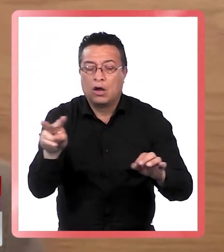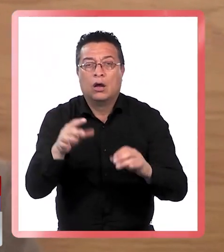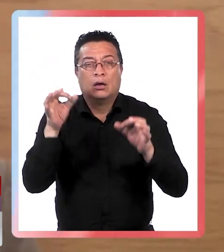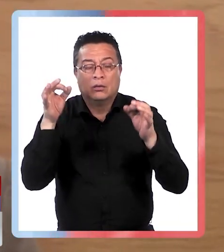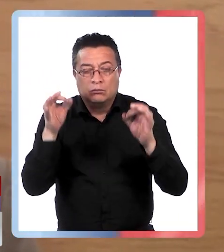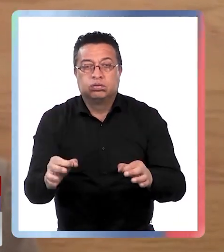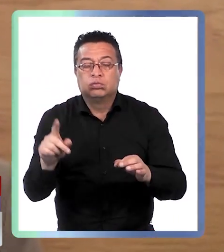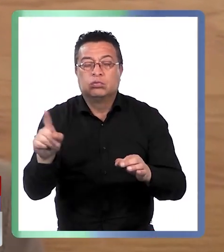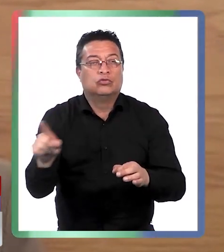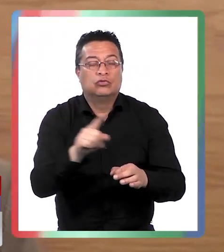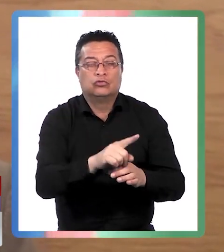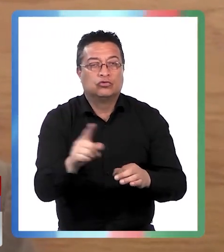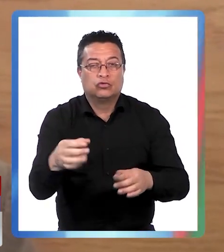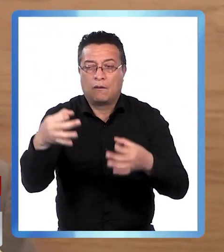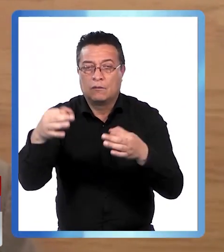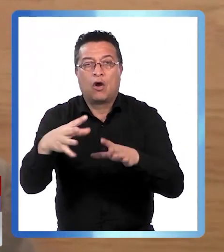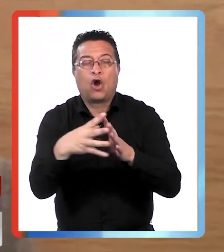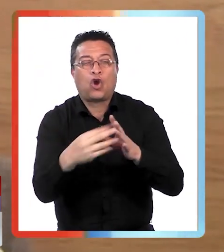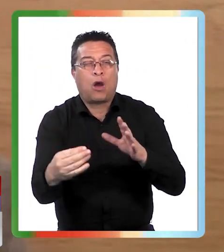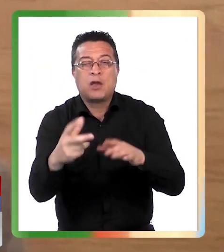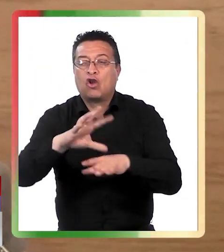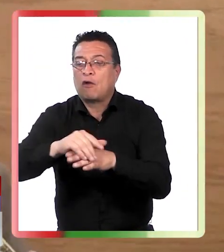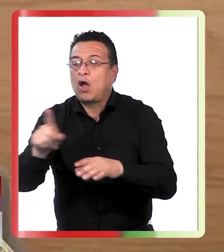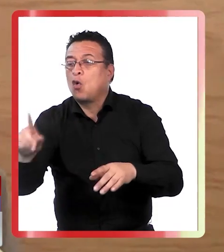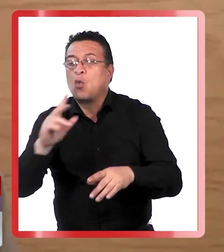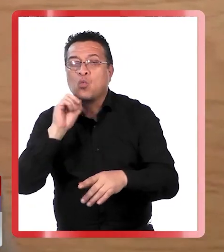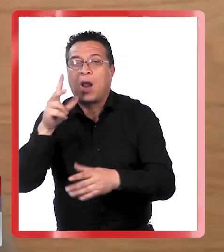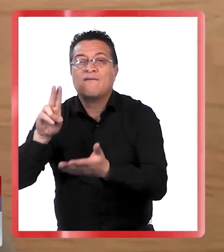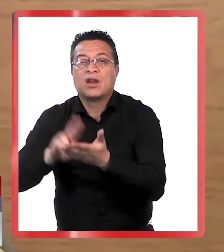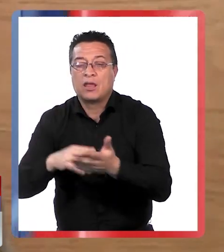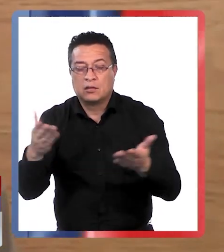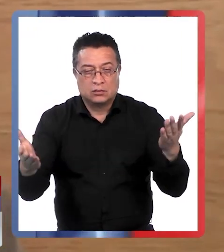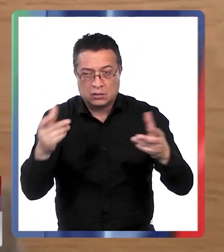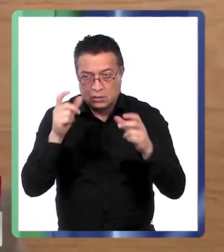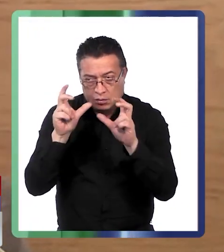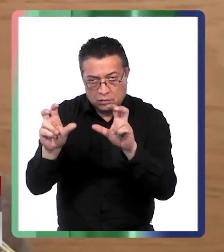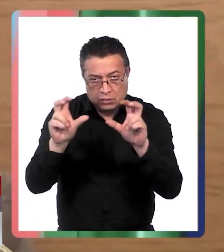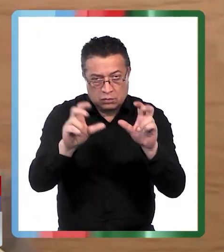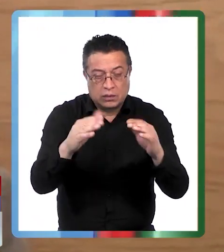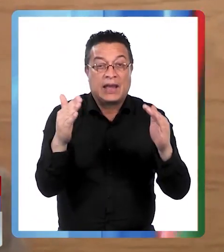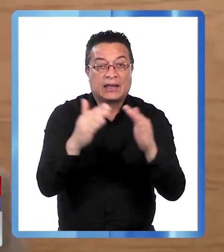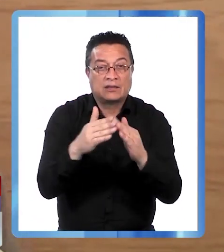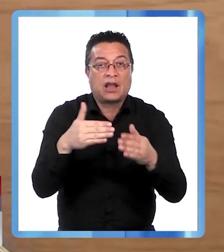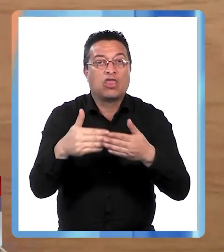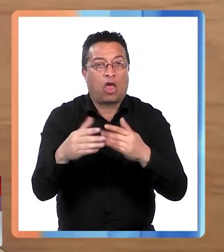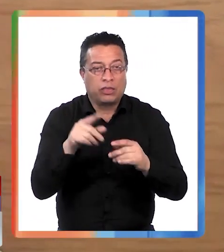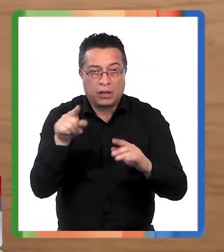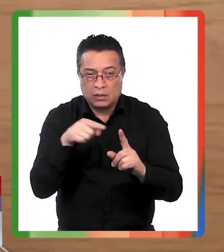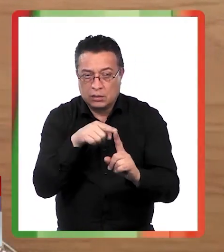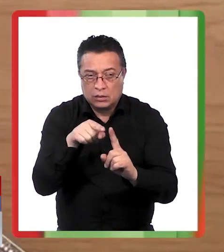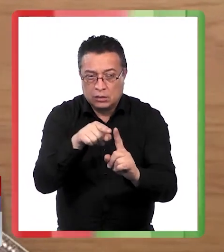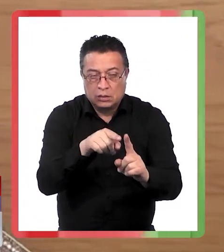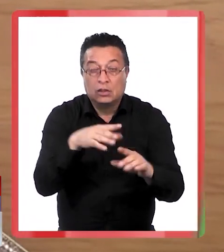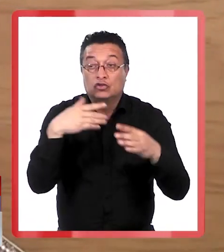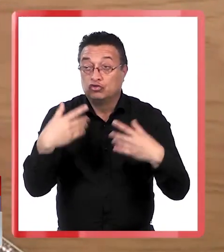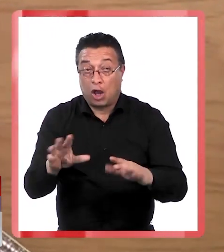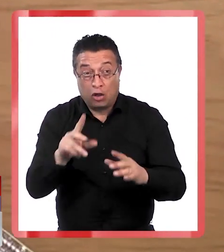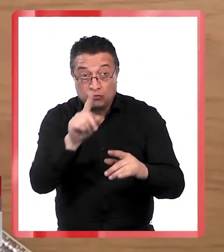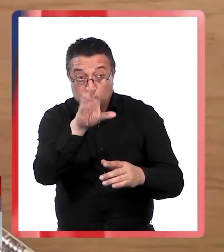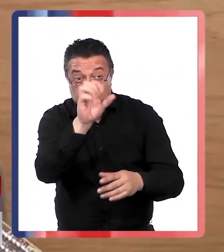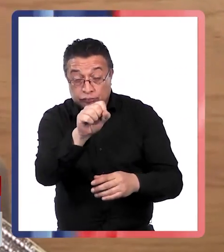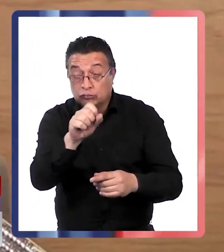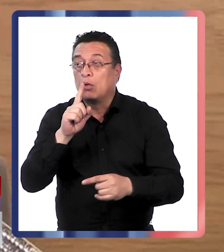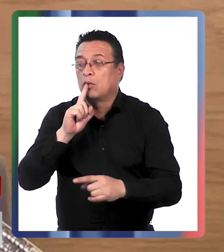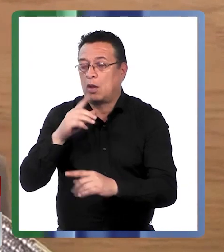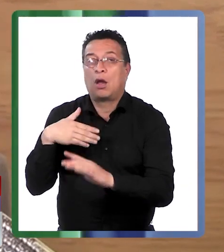tenía las características de ser el vehículo clonado se hicieron vigilancia para determinar los domicilios y la ubicación de los mismos y una vez